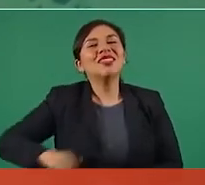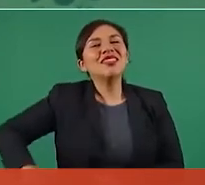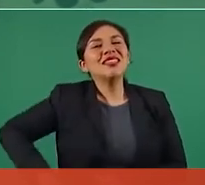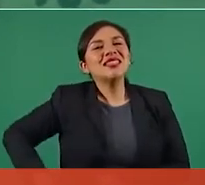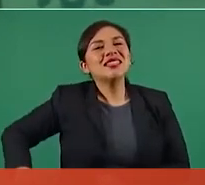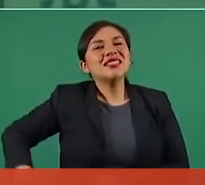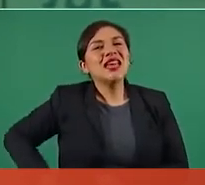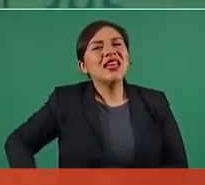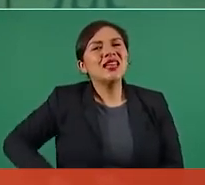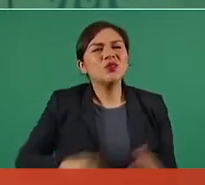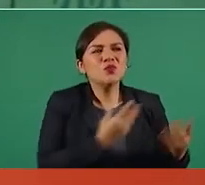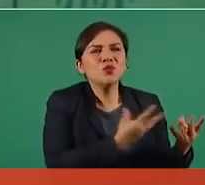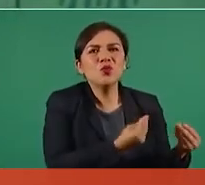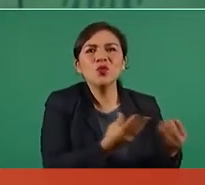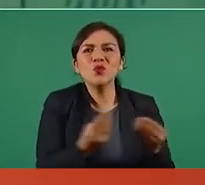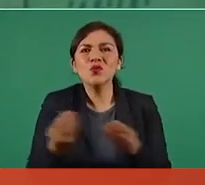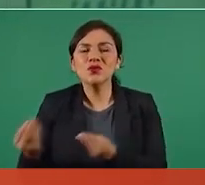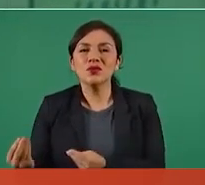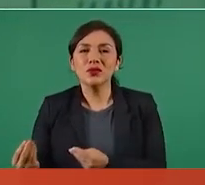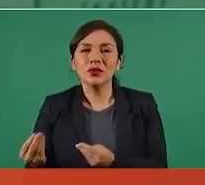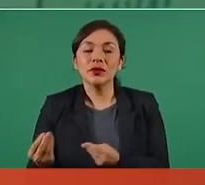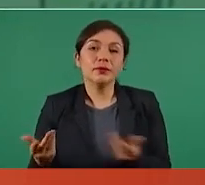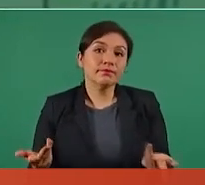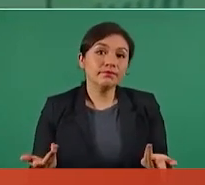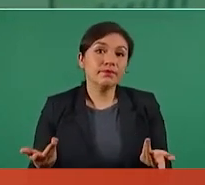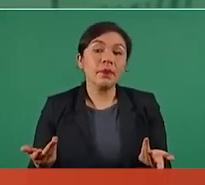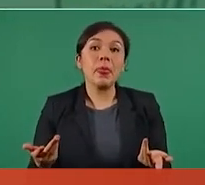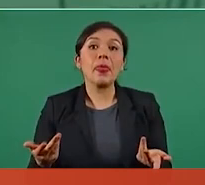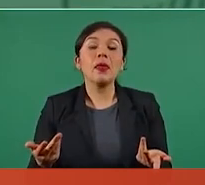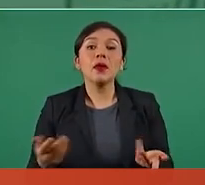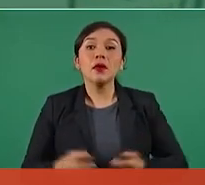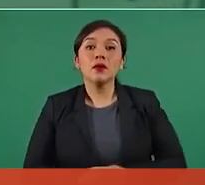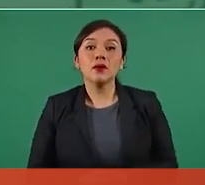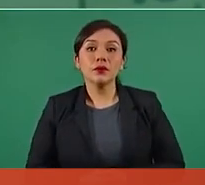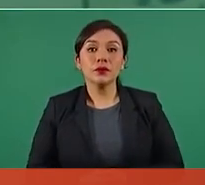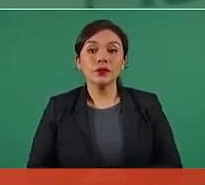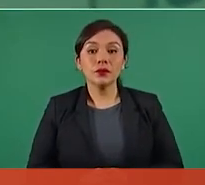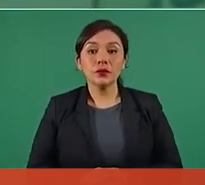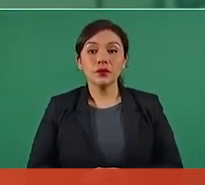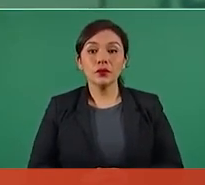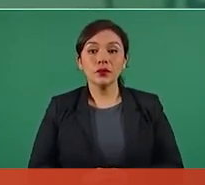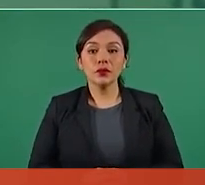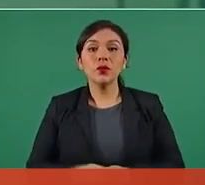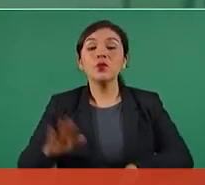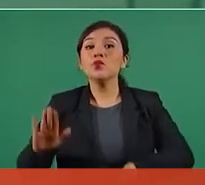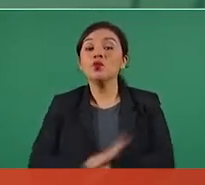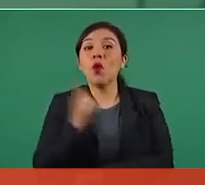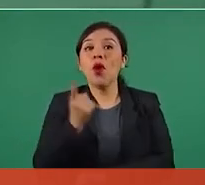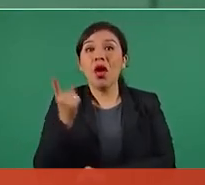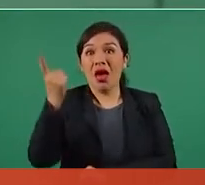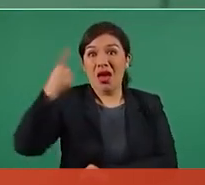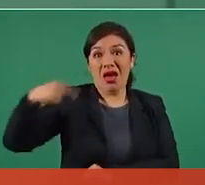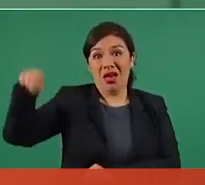se robaban el dinero